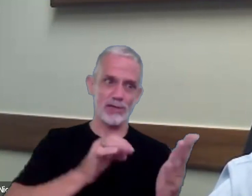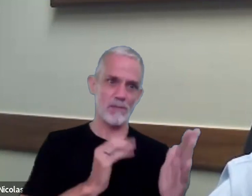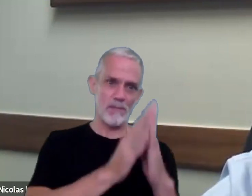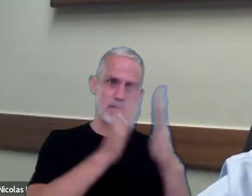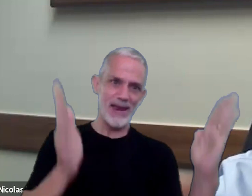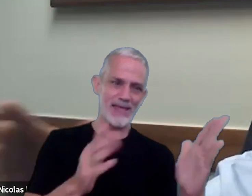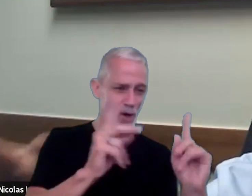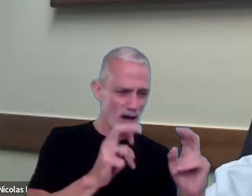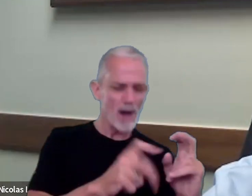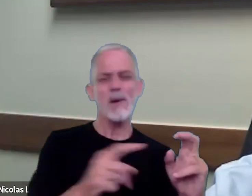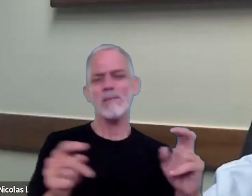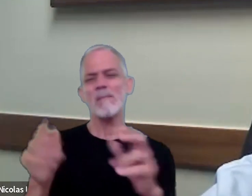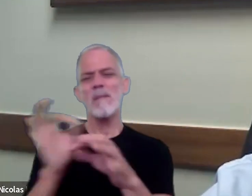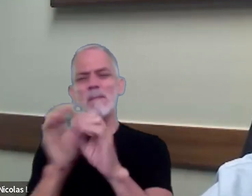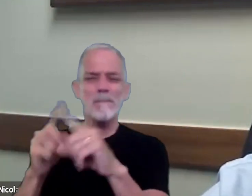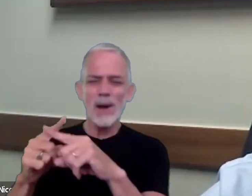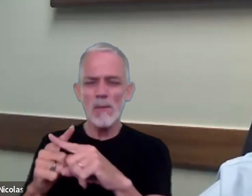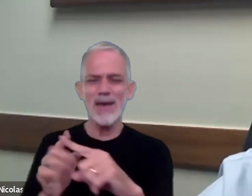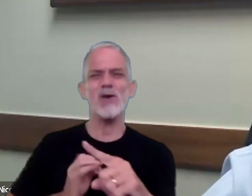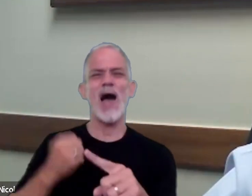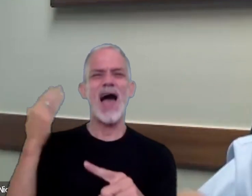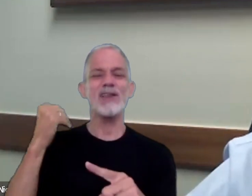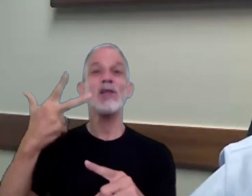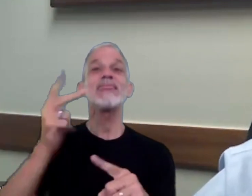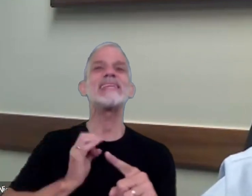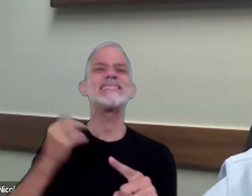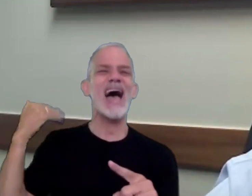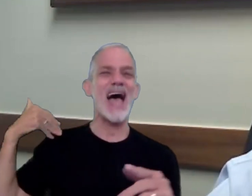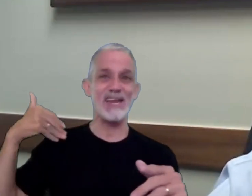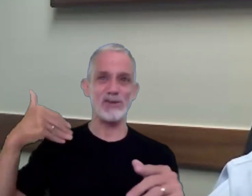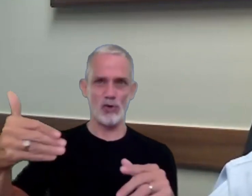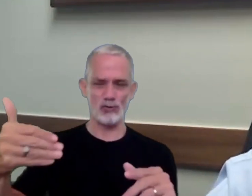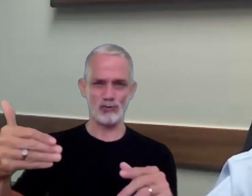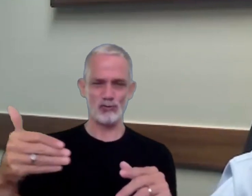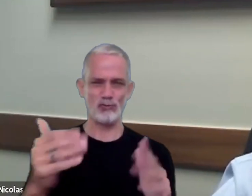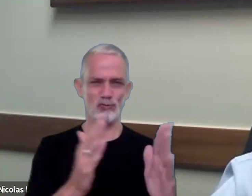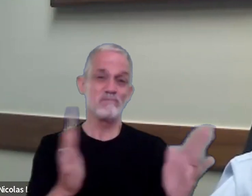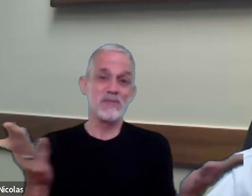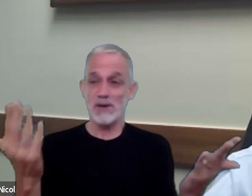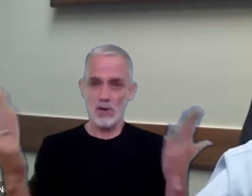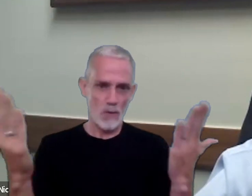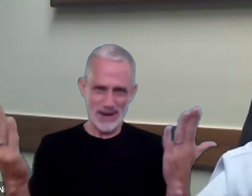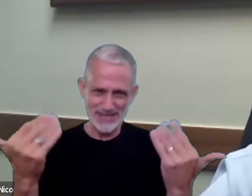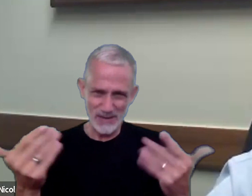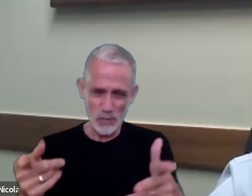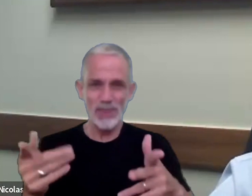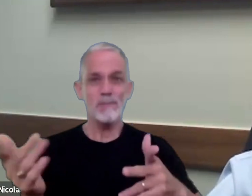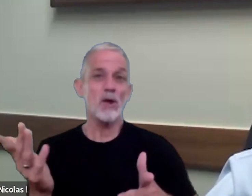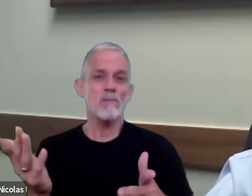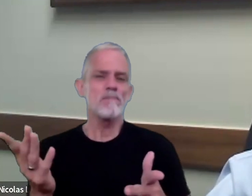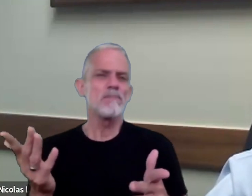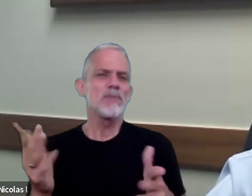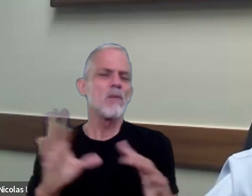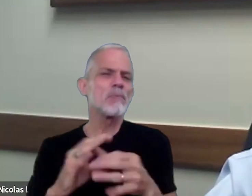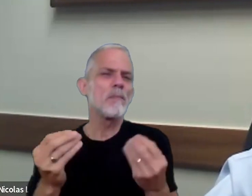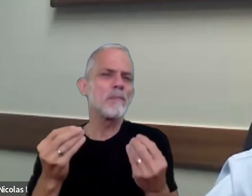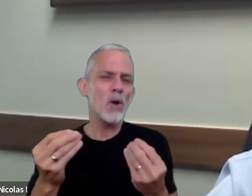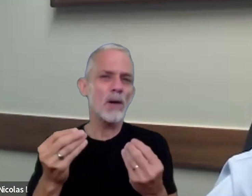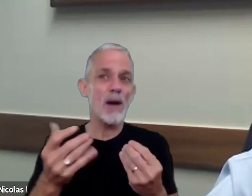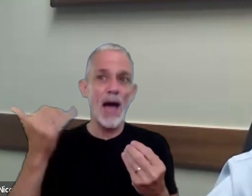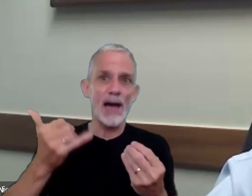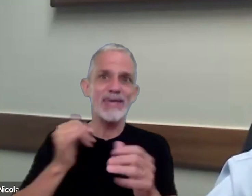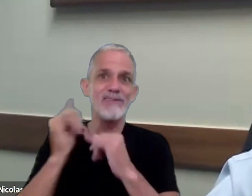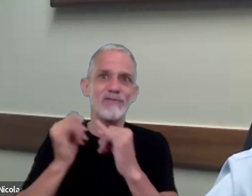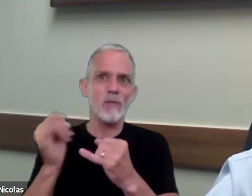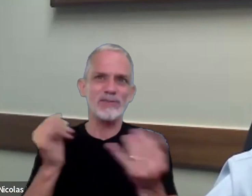bajo estudio contra el promedio de tres años corrido hacia atrás pero que tiene que ver principalmente con la disponibilidad